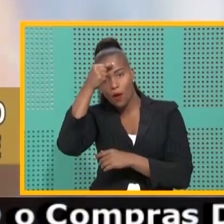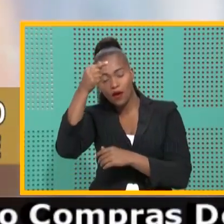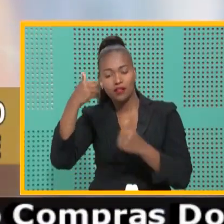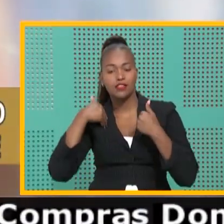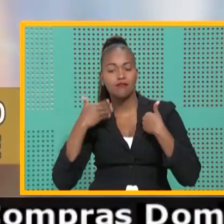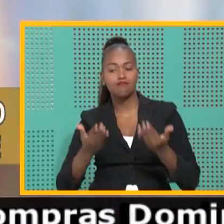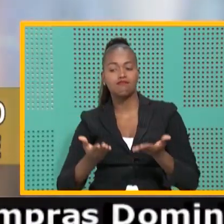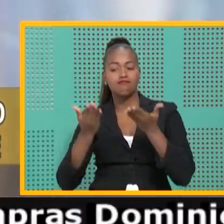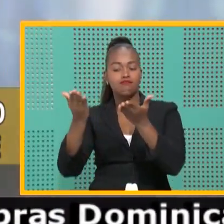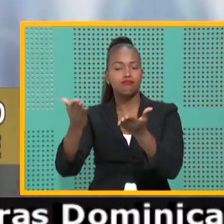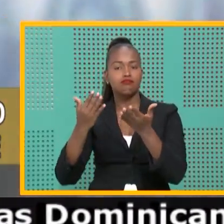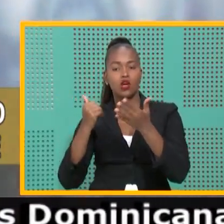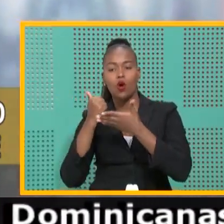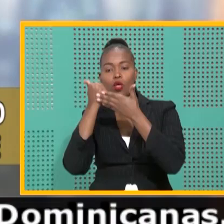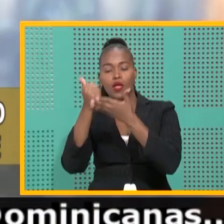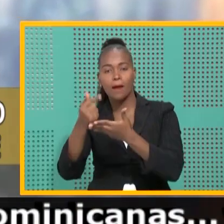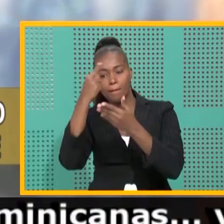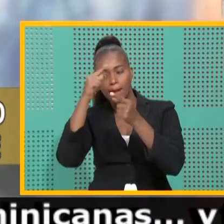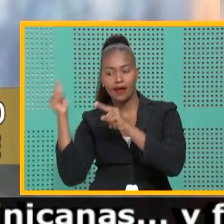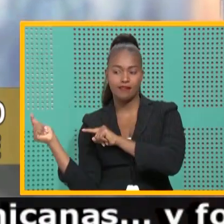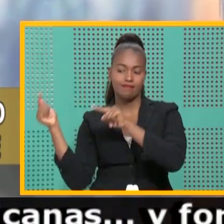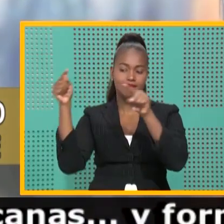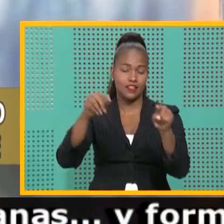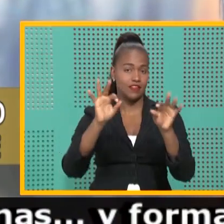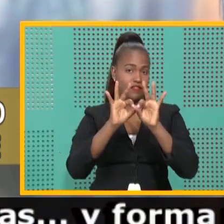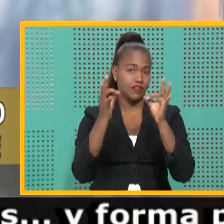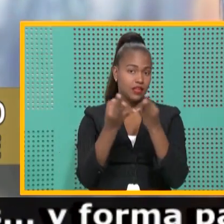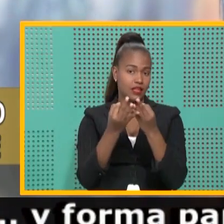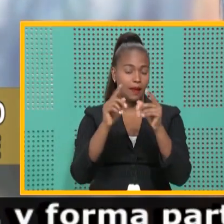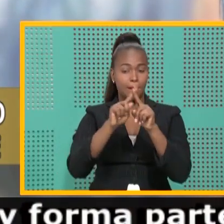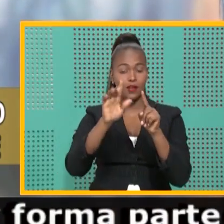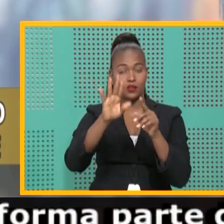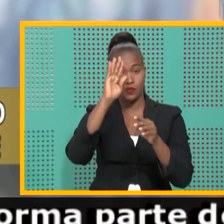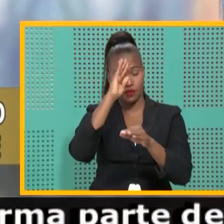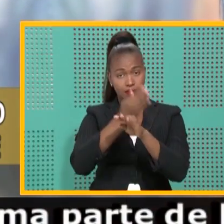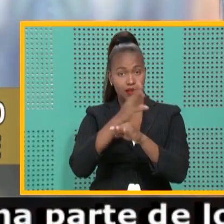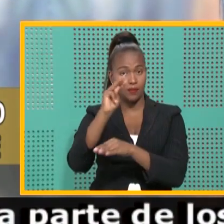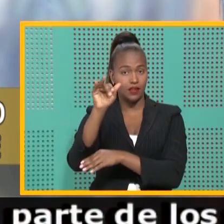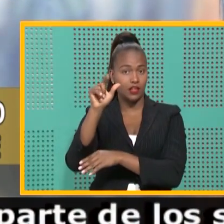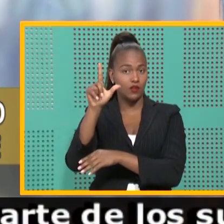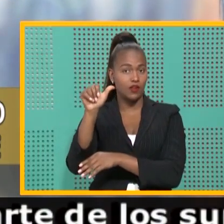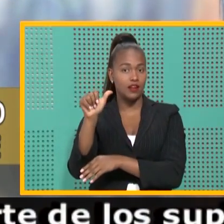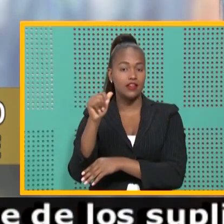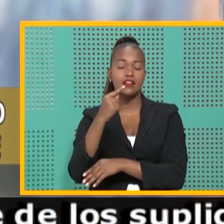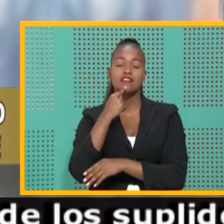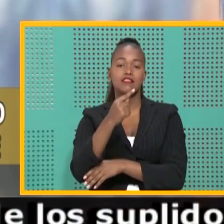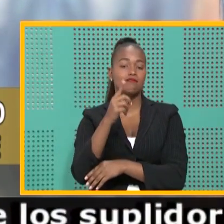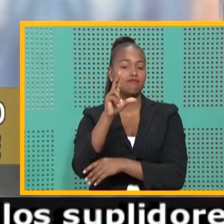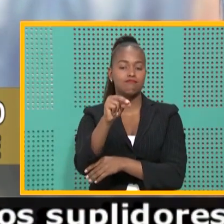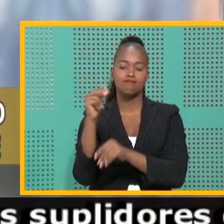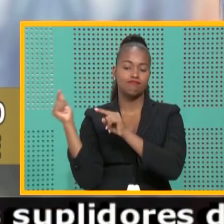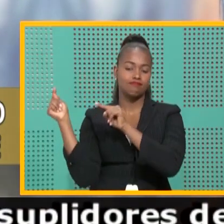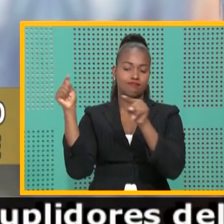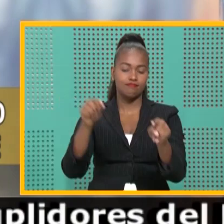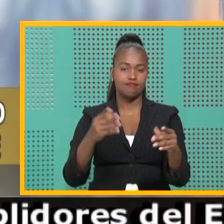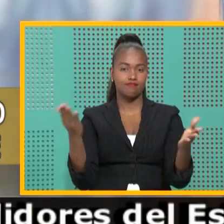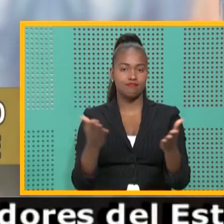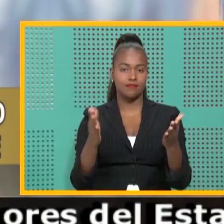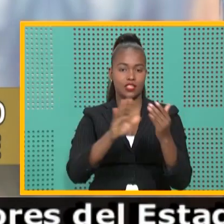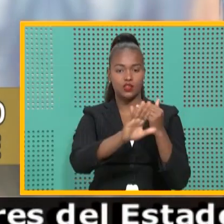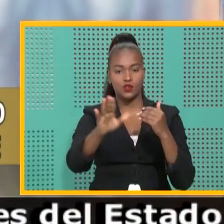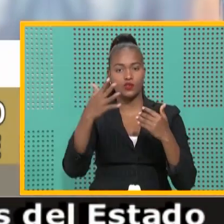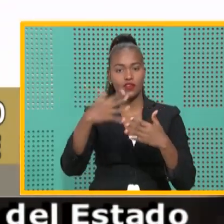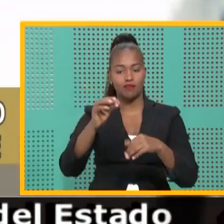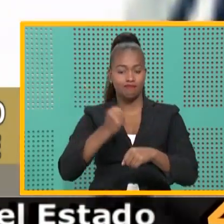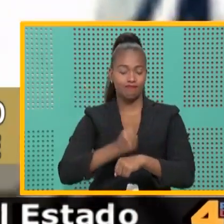ofreció facilidades para el retorno de la familia, pero su hermano Manuel se negó a regresar a la tierra de la que habían sido